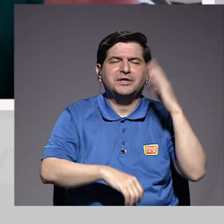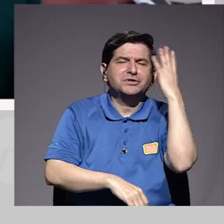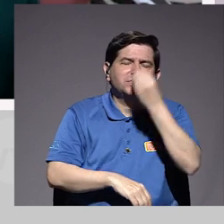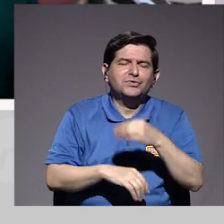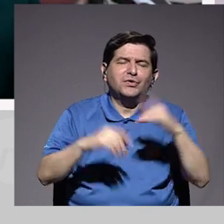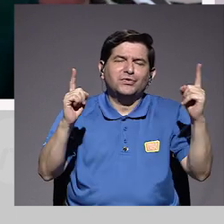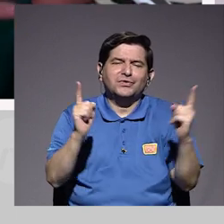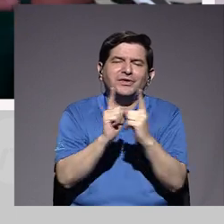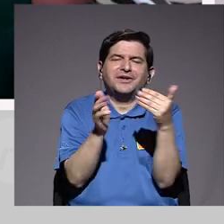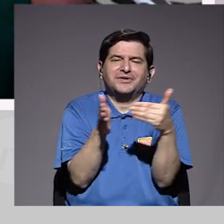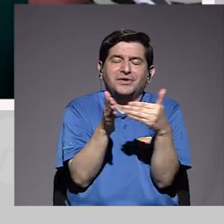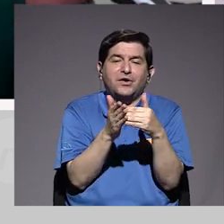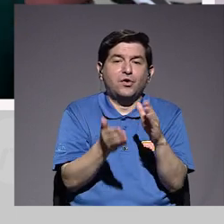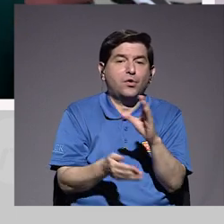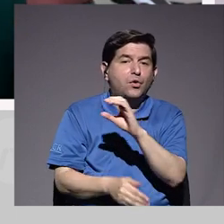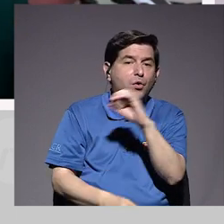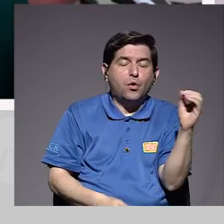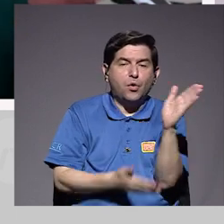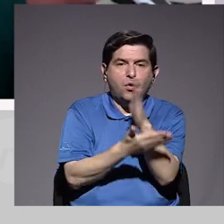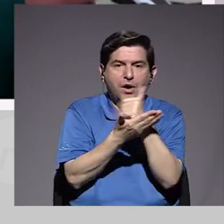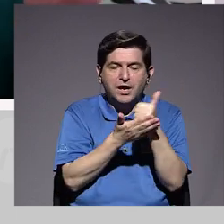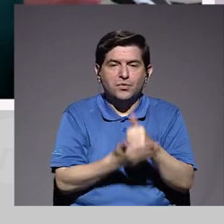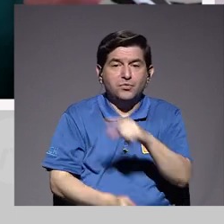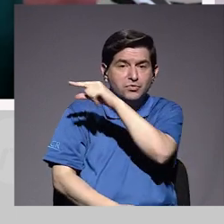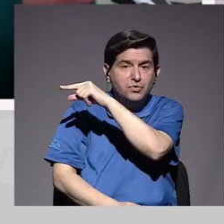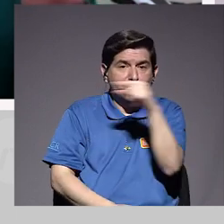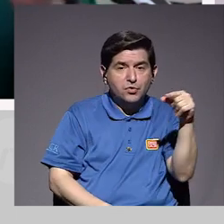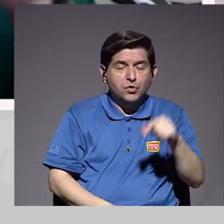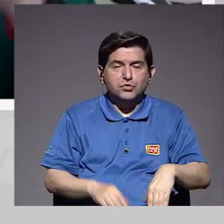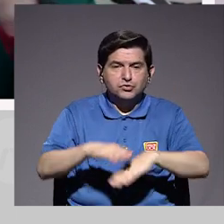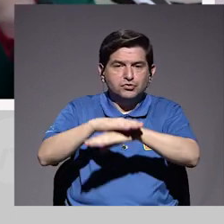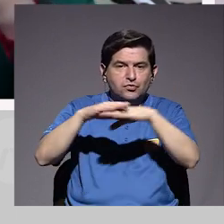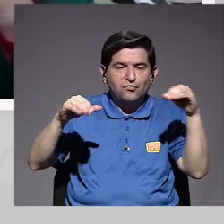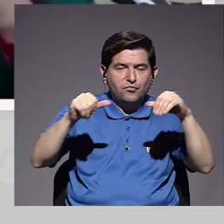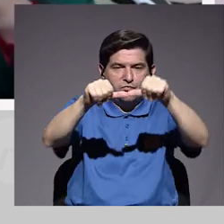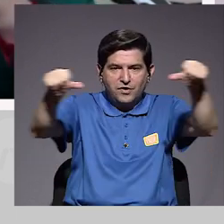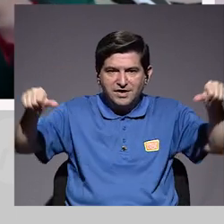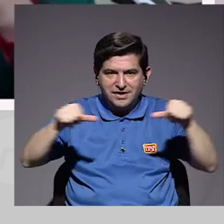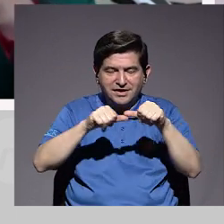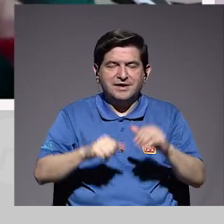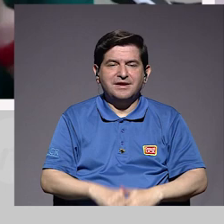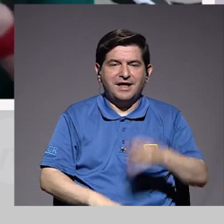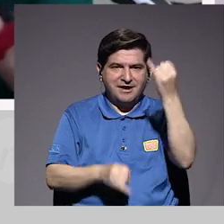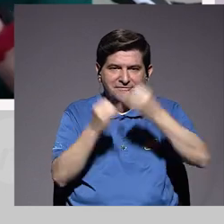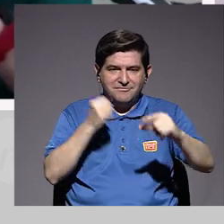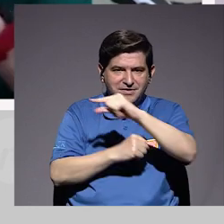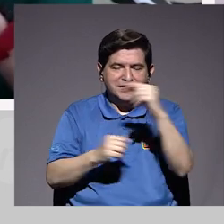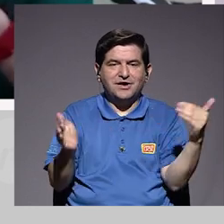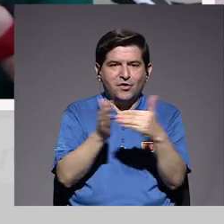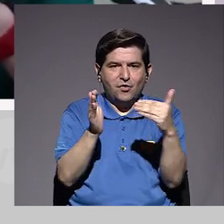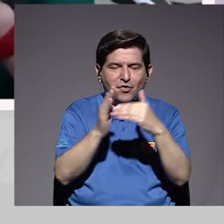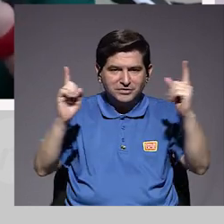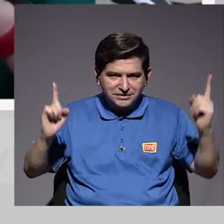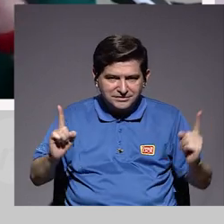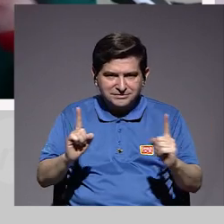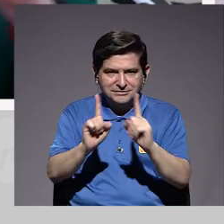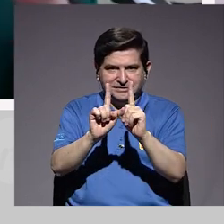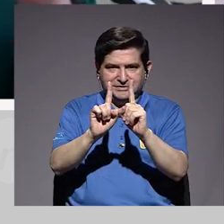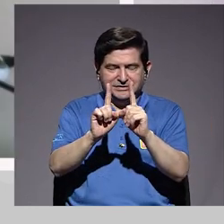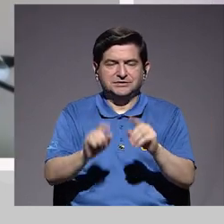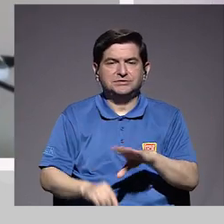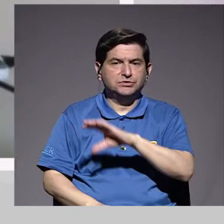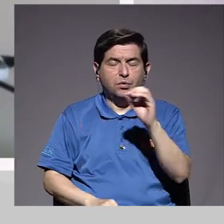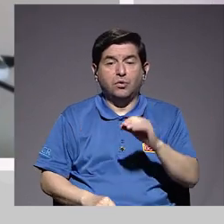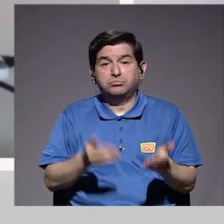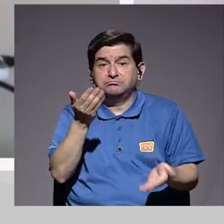estaban durante la semana fuera del área y el fin de semana se volvían a reencontrar. O, detalles interesantes también,